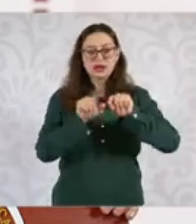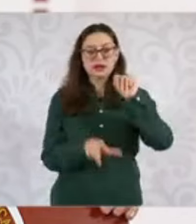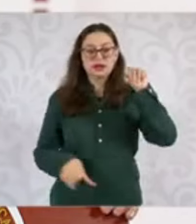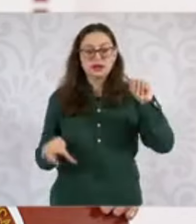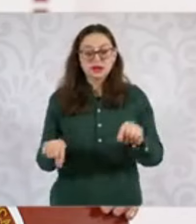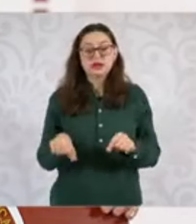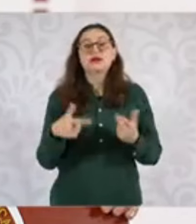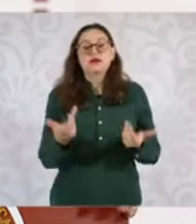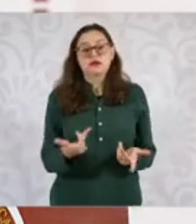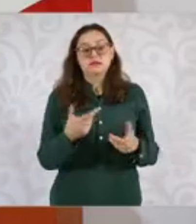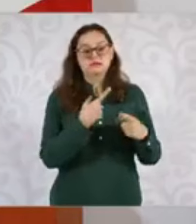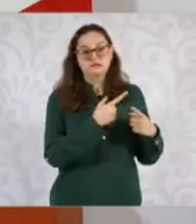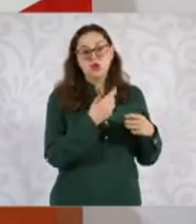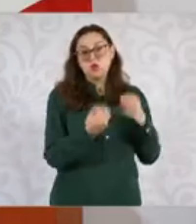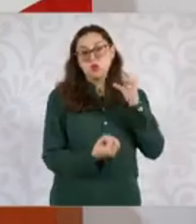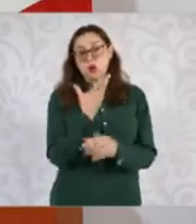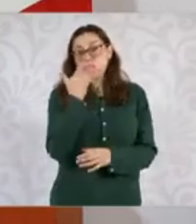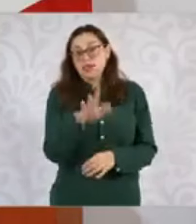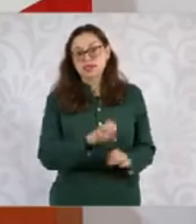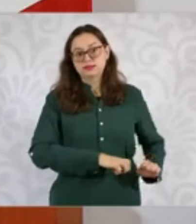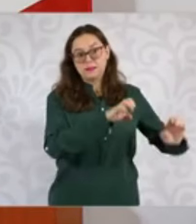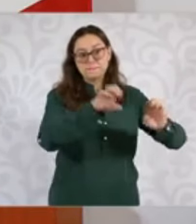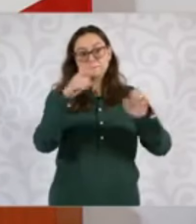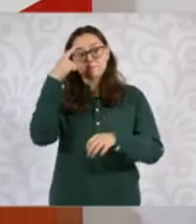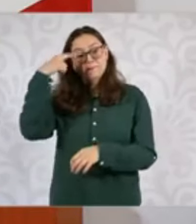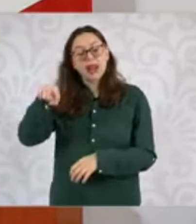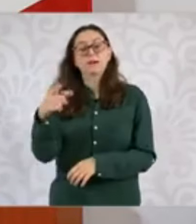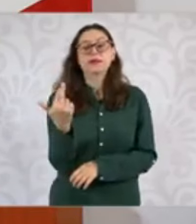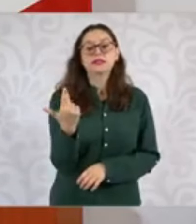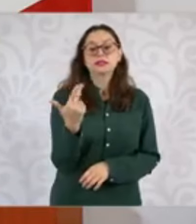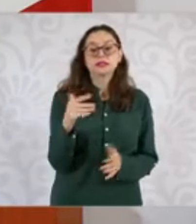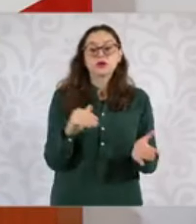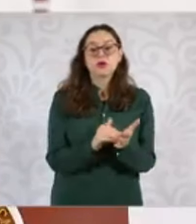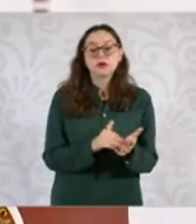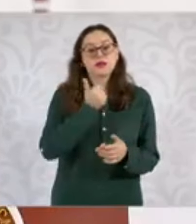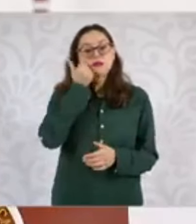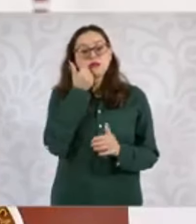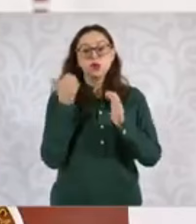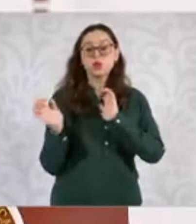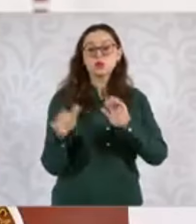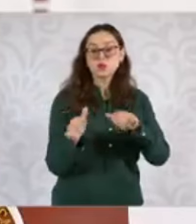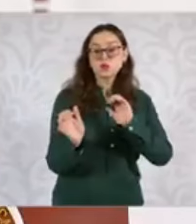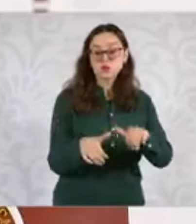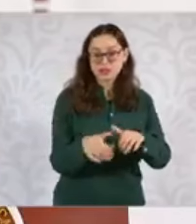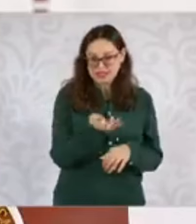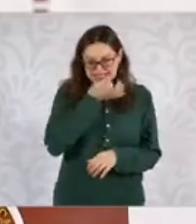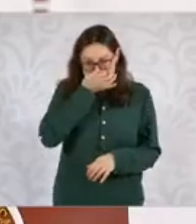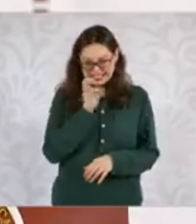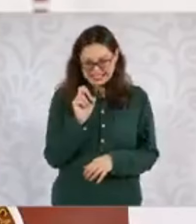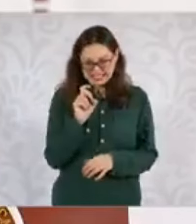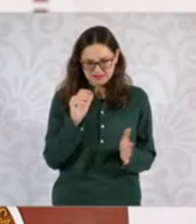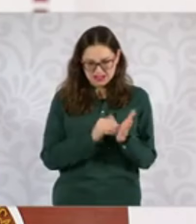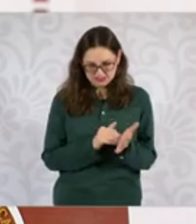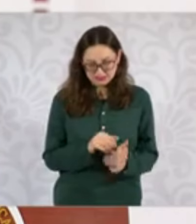nuevos estudiantes y llegar en total a casi 30 mil, 29 mil estudiantes.